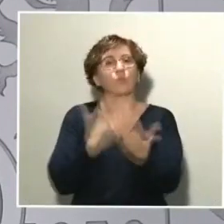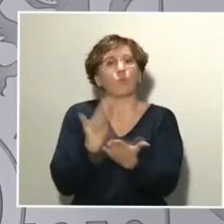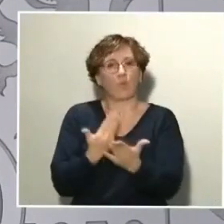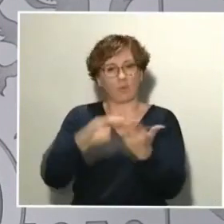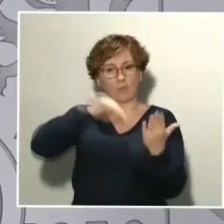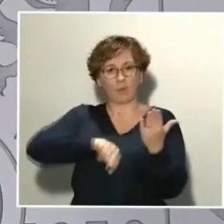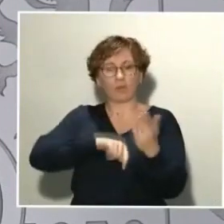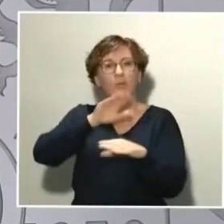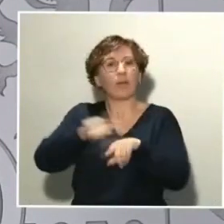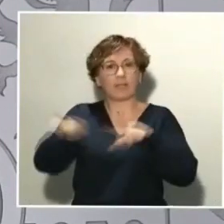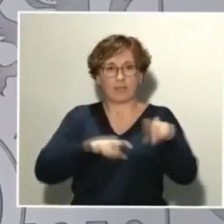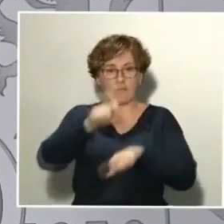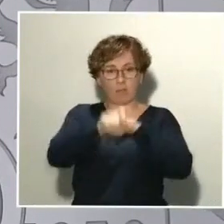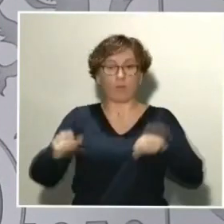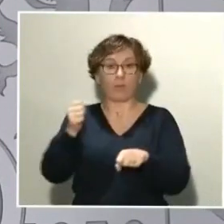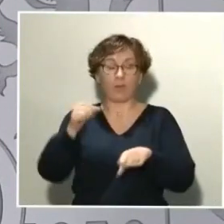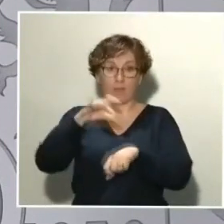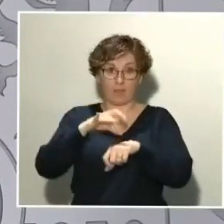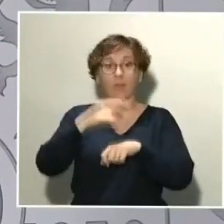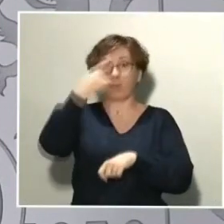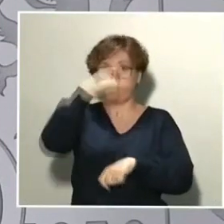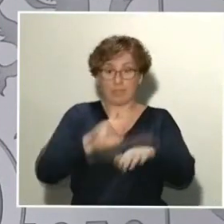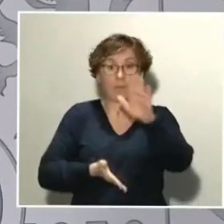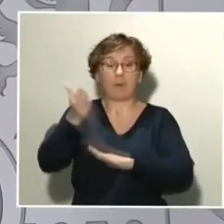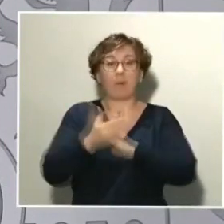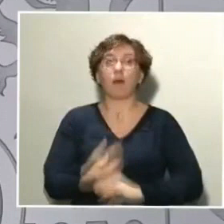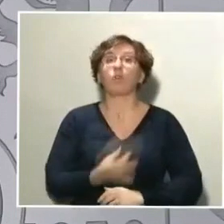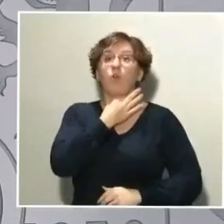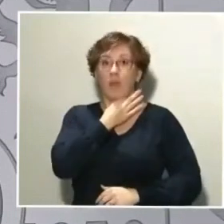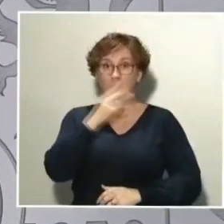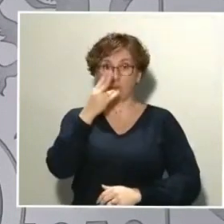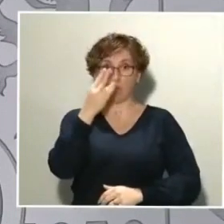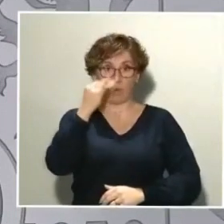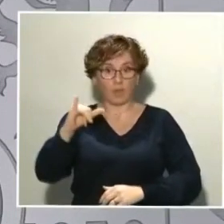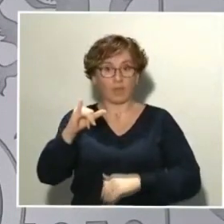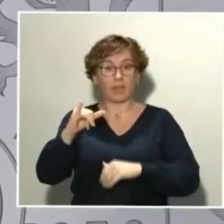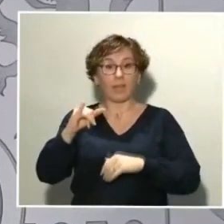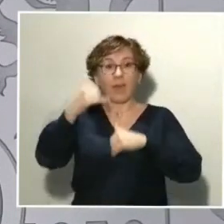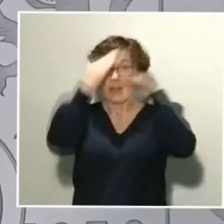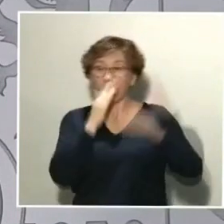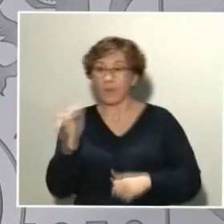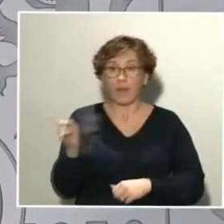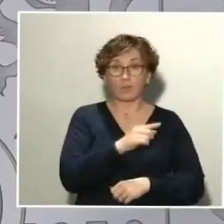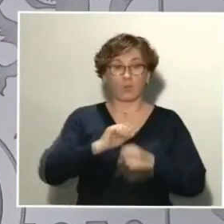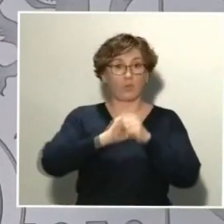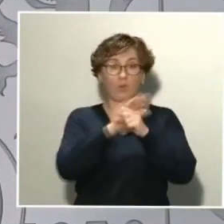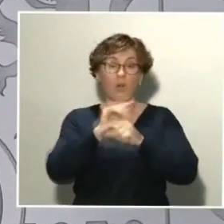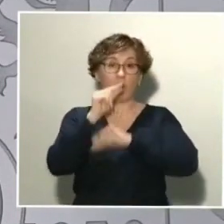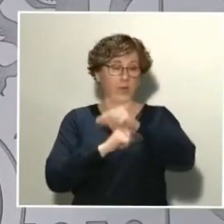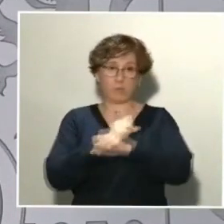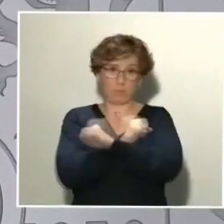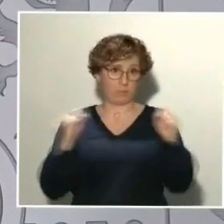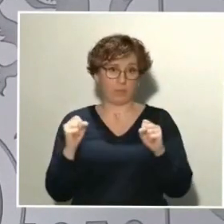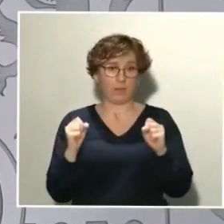ante la previsión de un colapso de las UCI y la imposibilidad de atender a todos los pacientes del coronavirus. ¿Van a